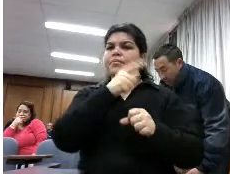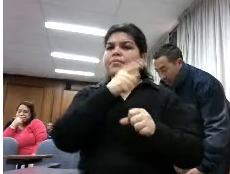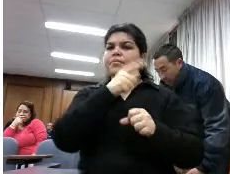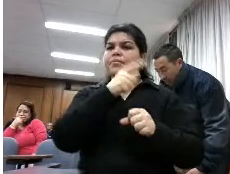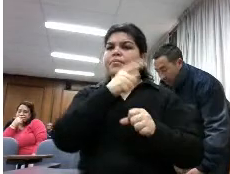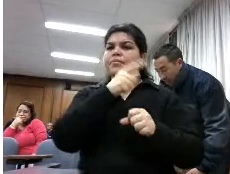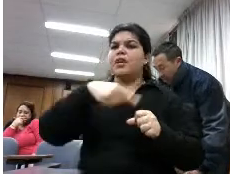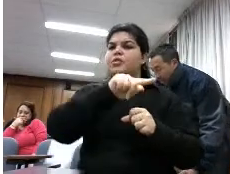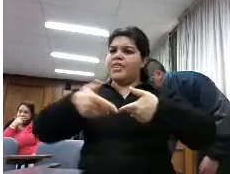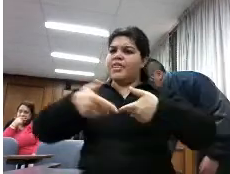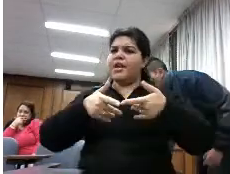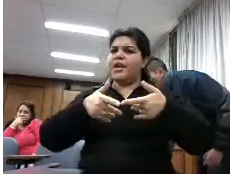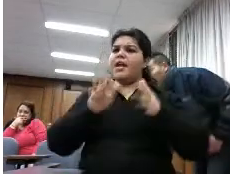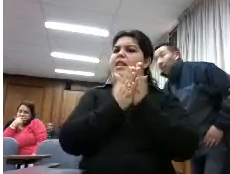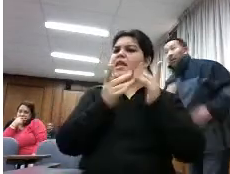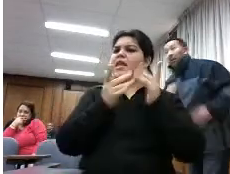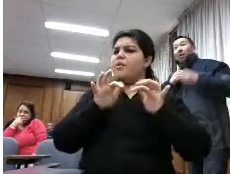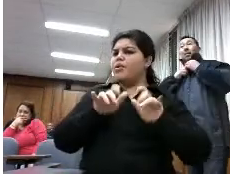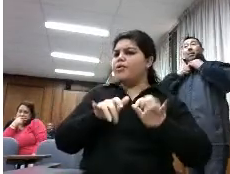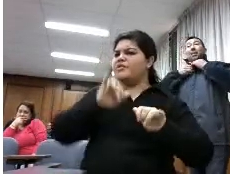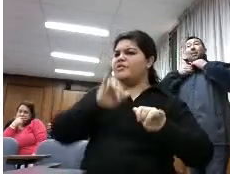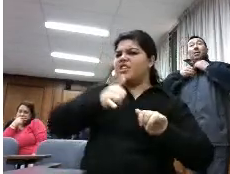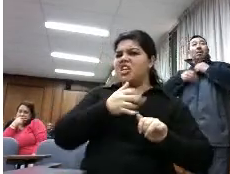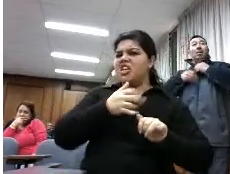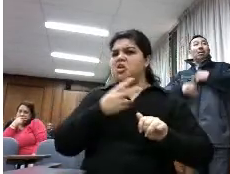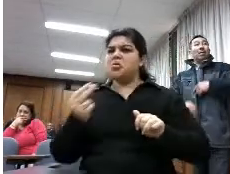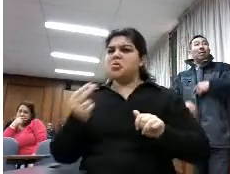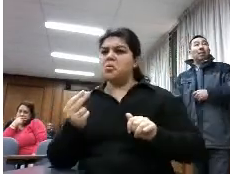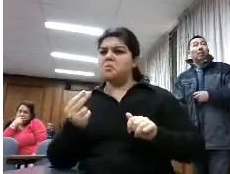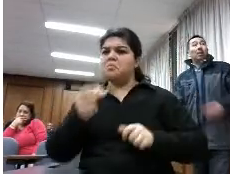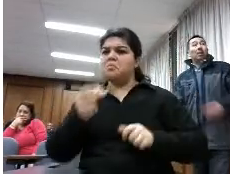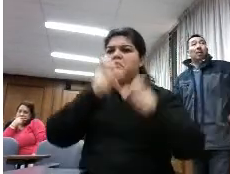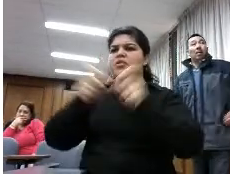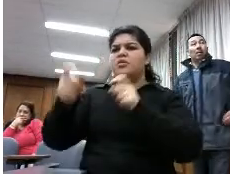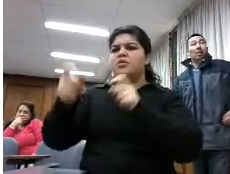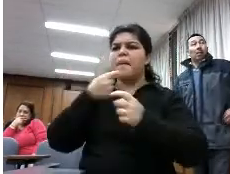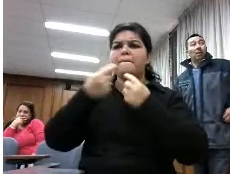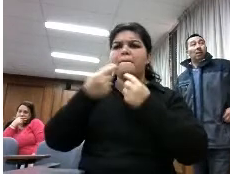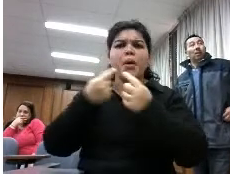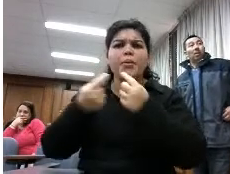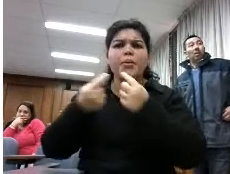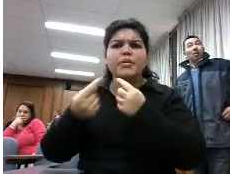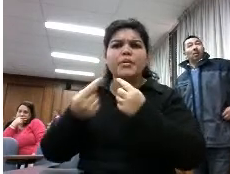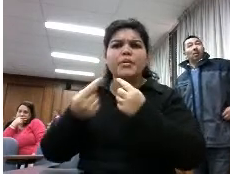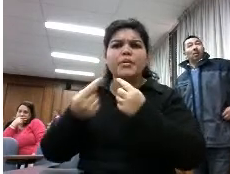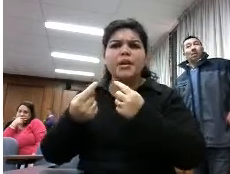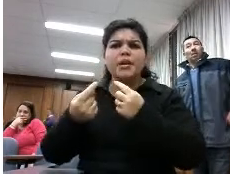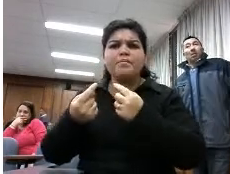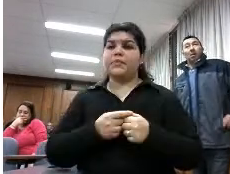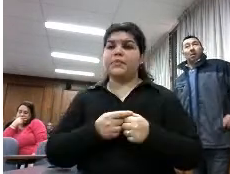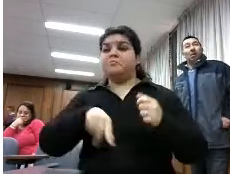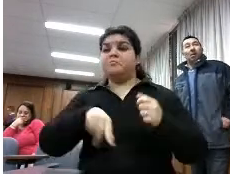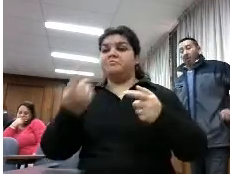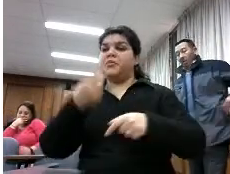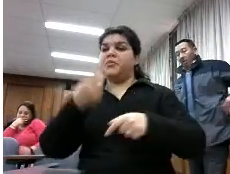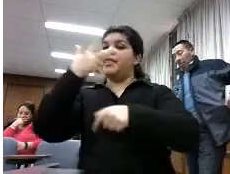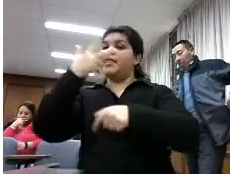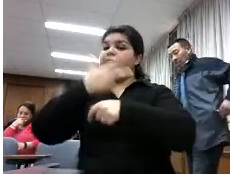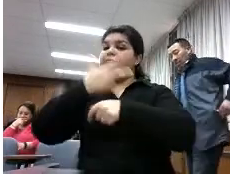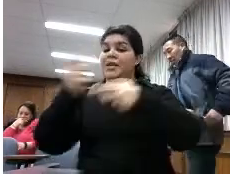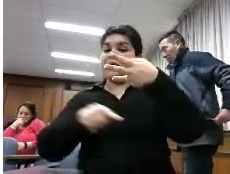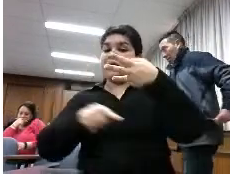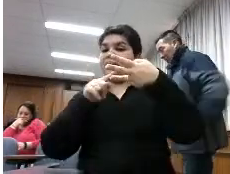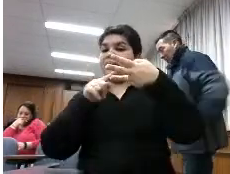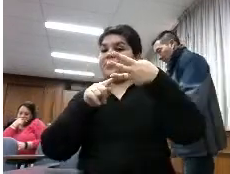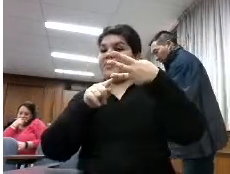libros electrónicos si la gente preguntaba tercer estudio ya era una cuestión más